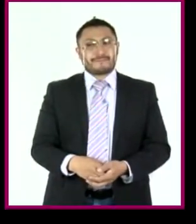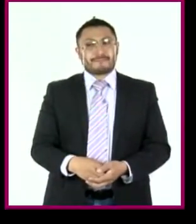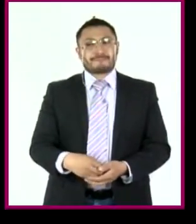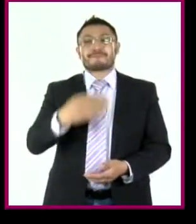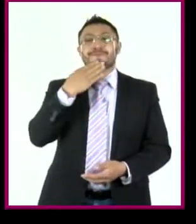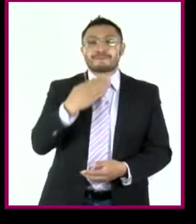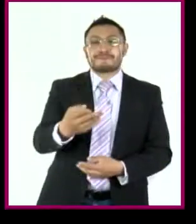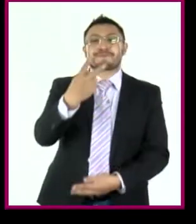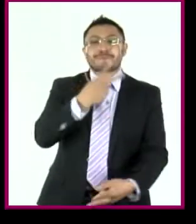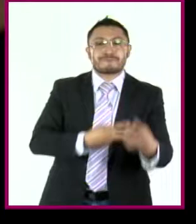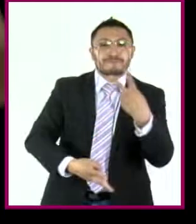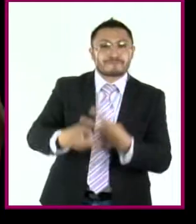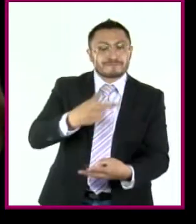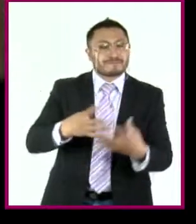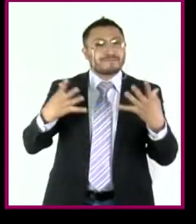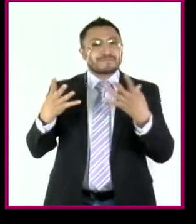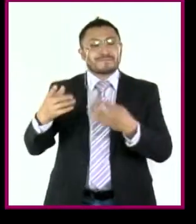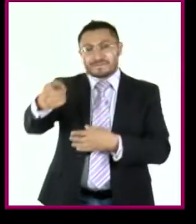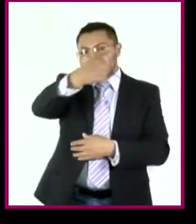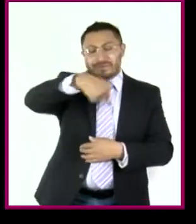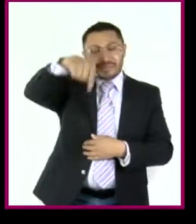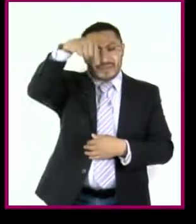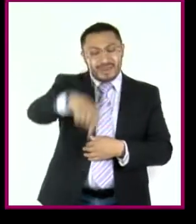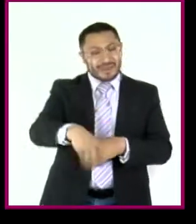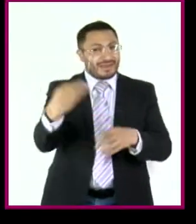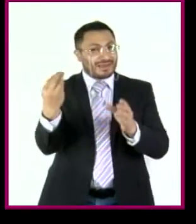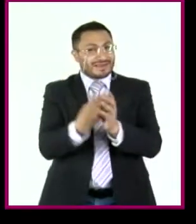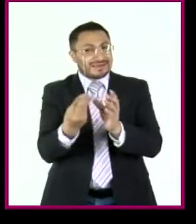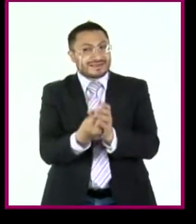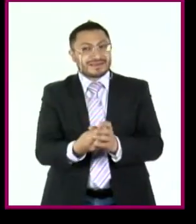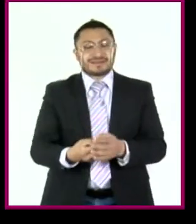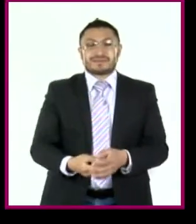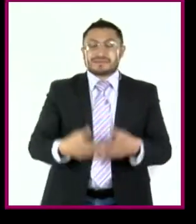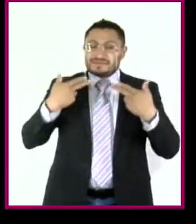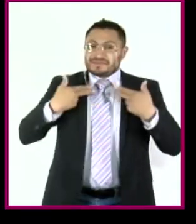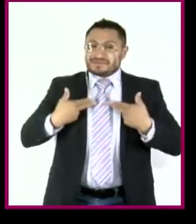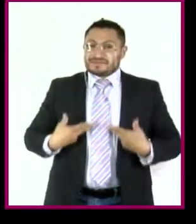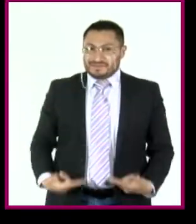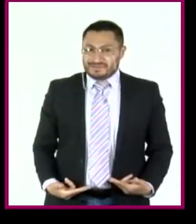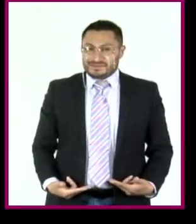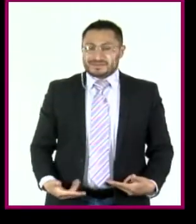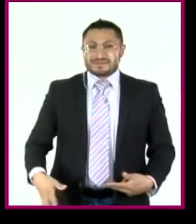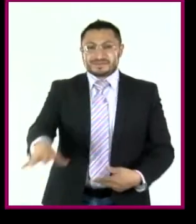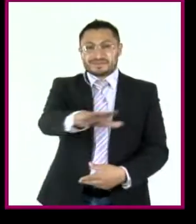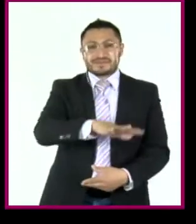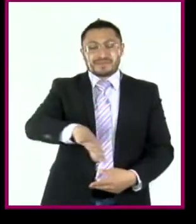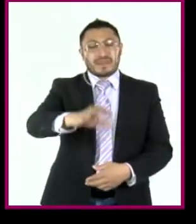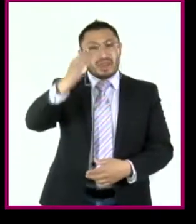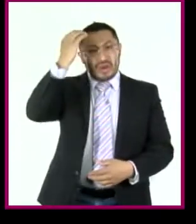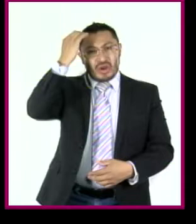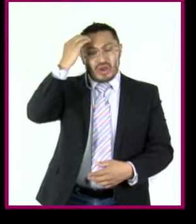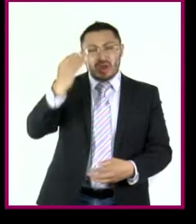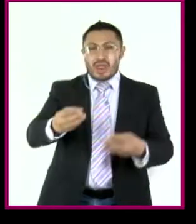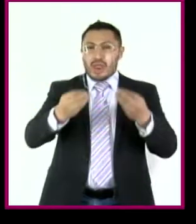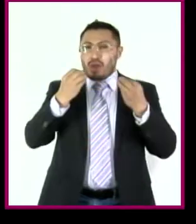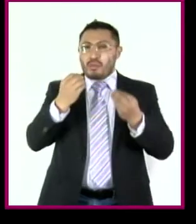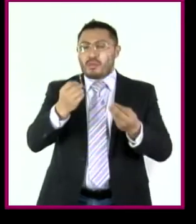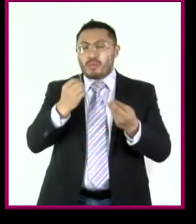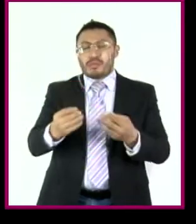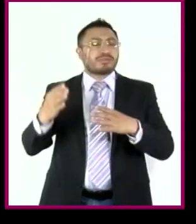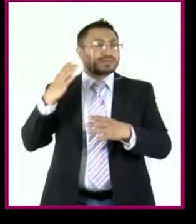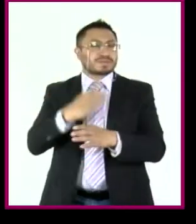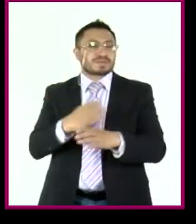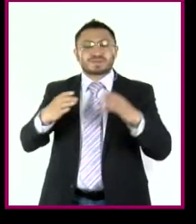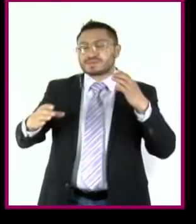Bienvenidos y bienvenidos a su programa, Humanamente, donde exploramos un sinfín de quehaceres con